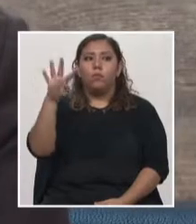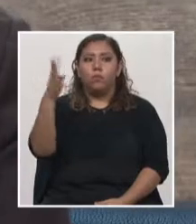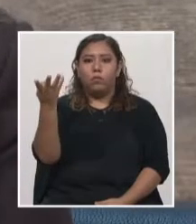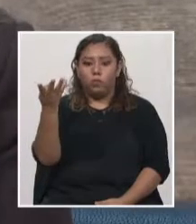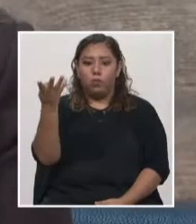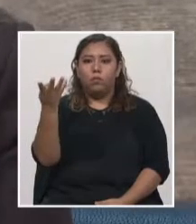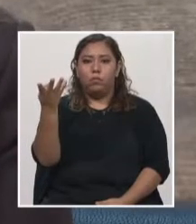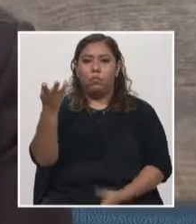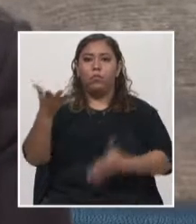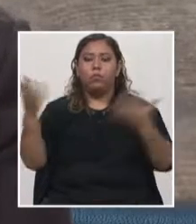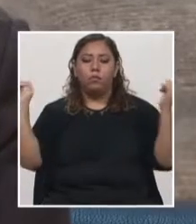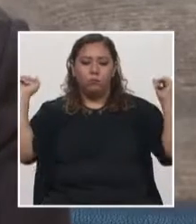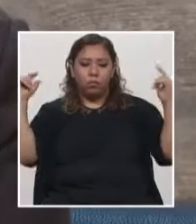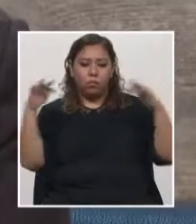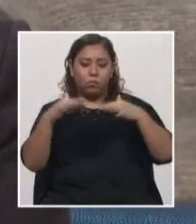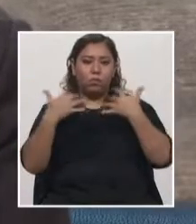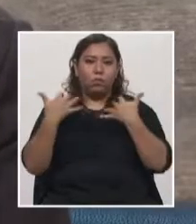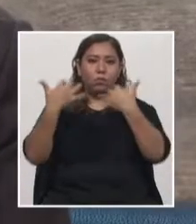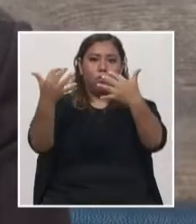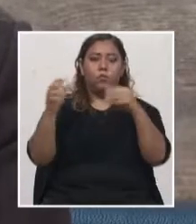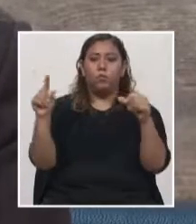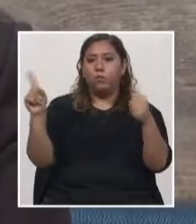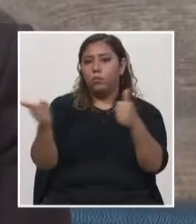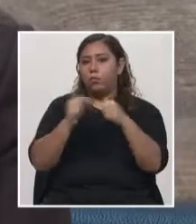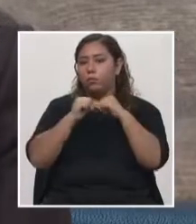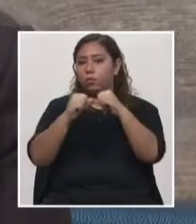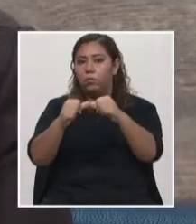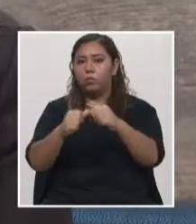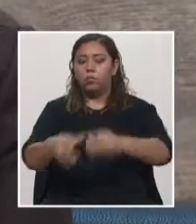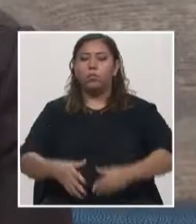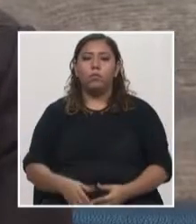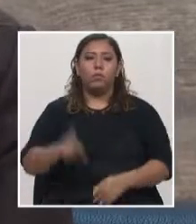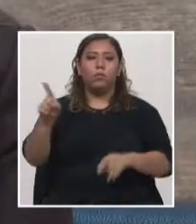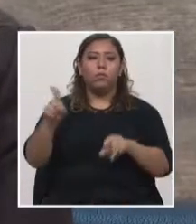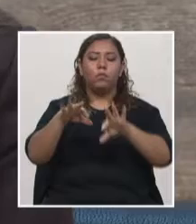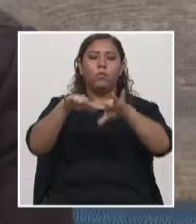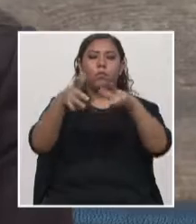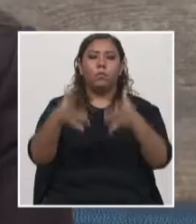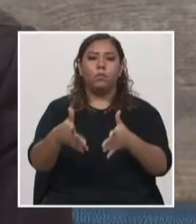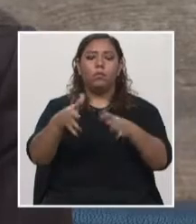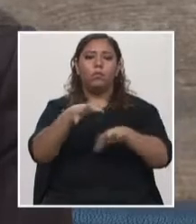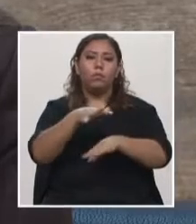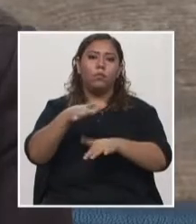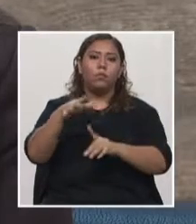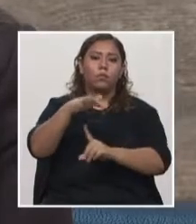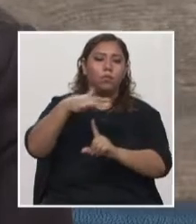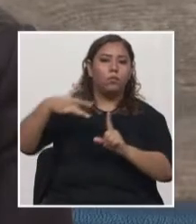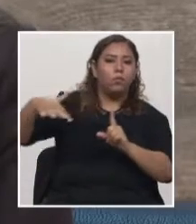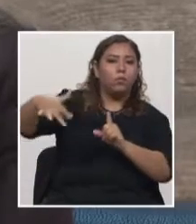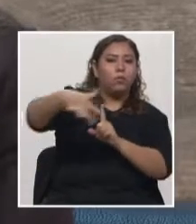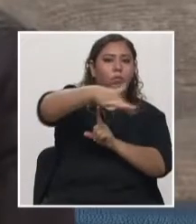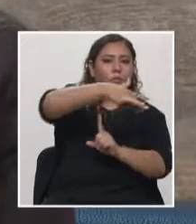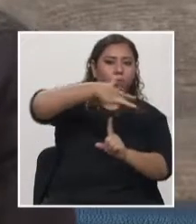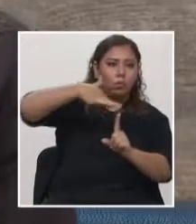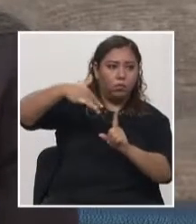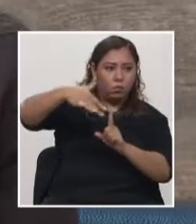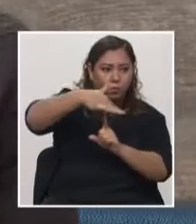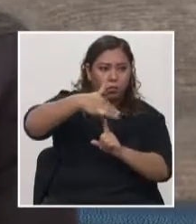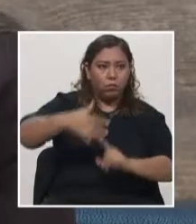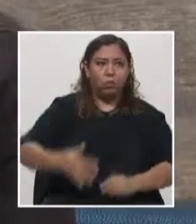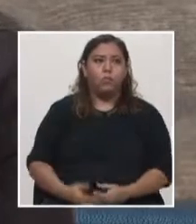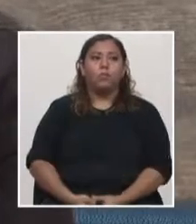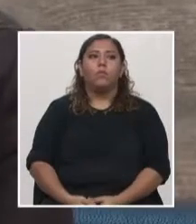acompañado, las primeras ediciones lo ha acompañado la Secretaría de Recursos Naturales y Ambiente y también lo